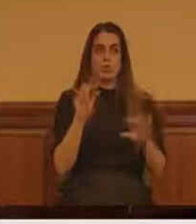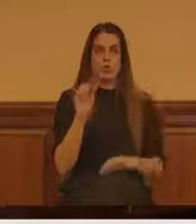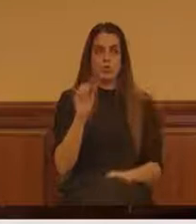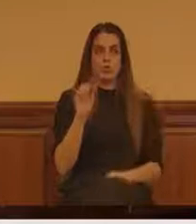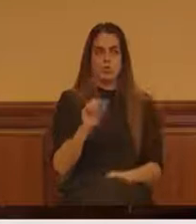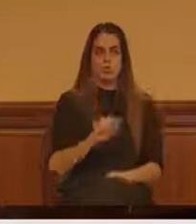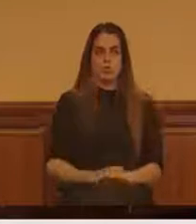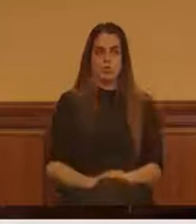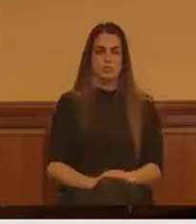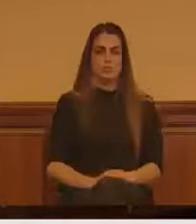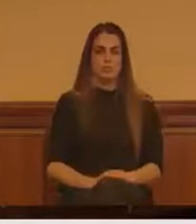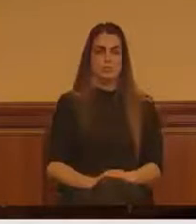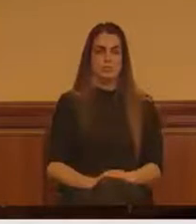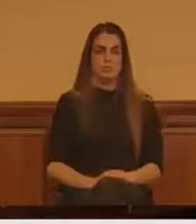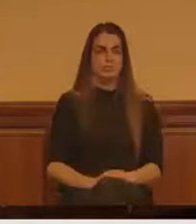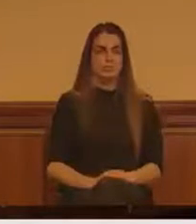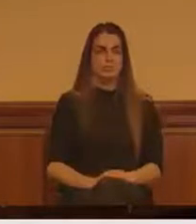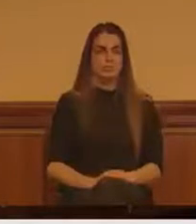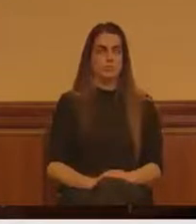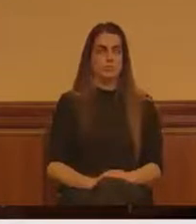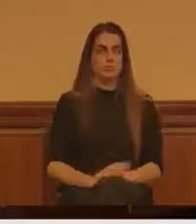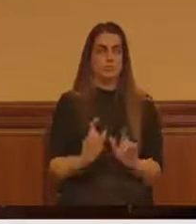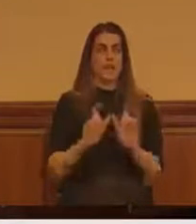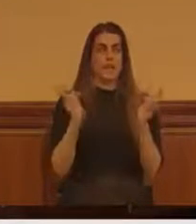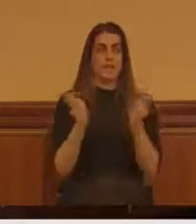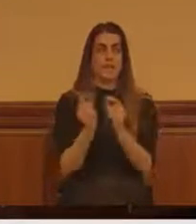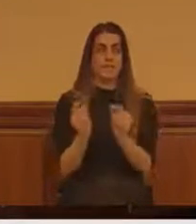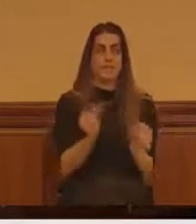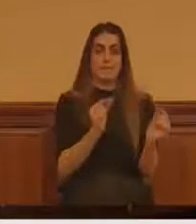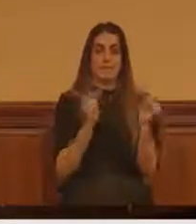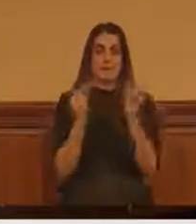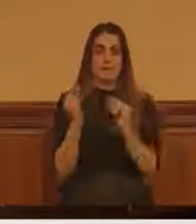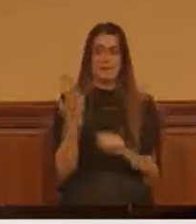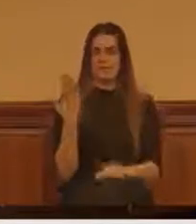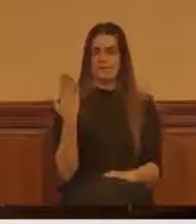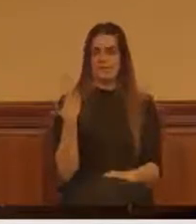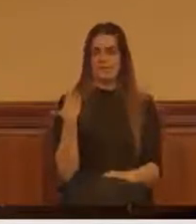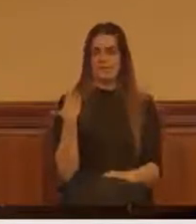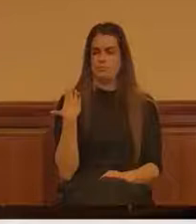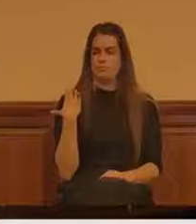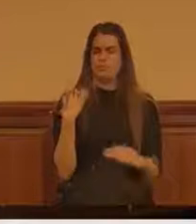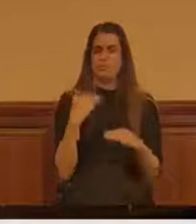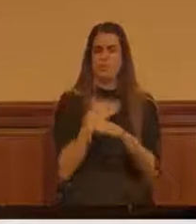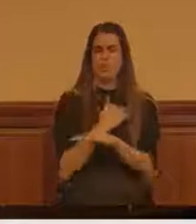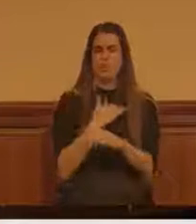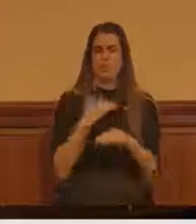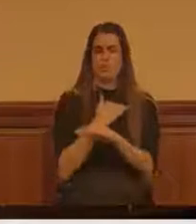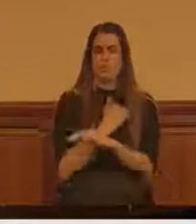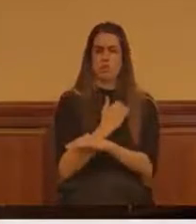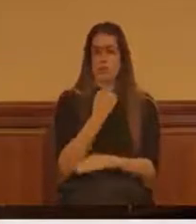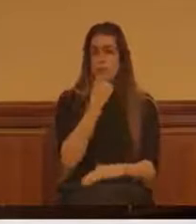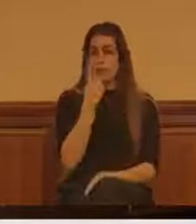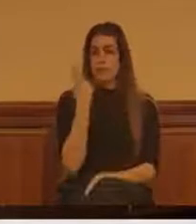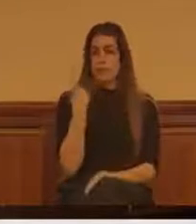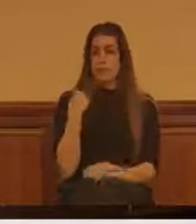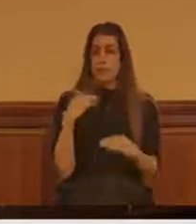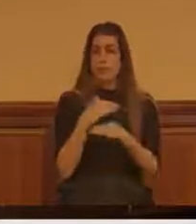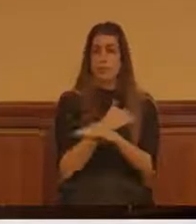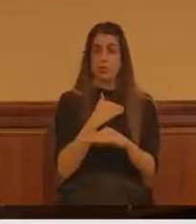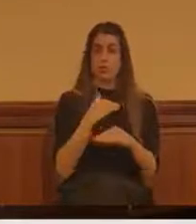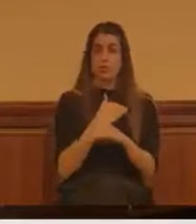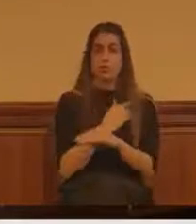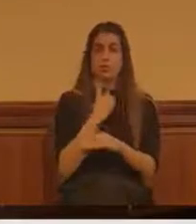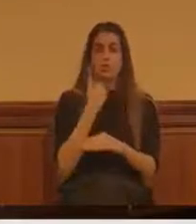En el pleno de octubre del año pasado le hicimos una